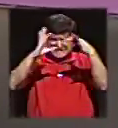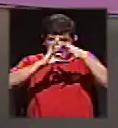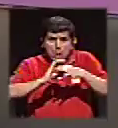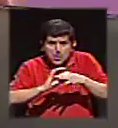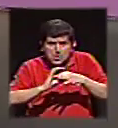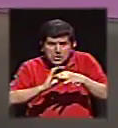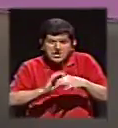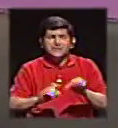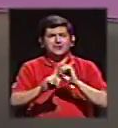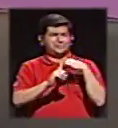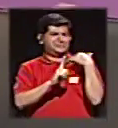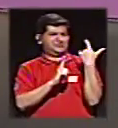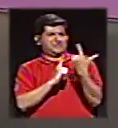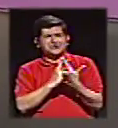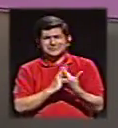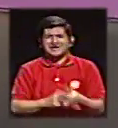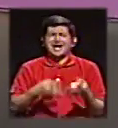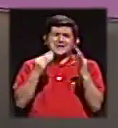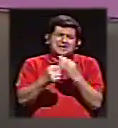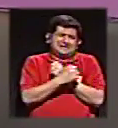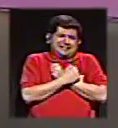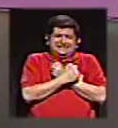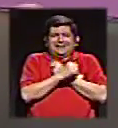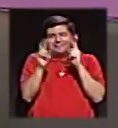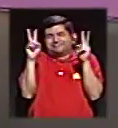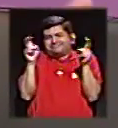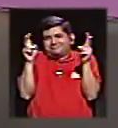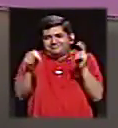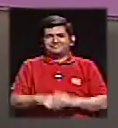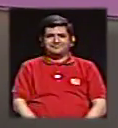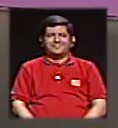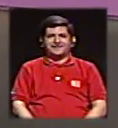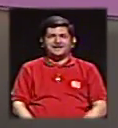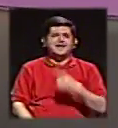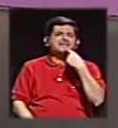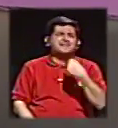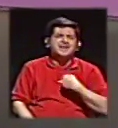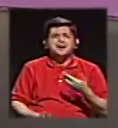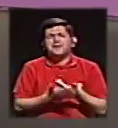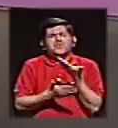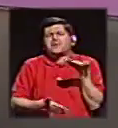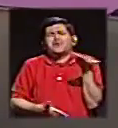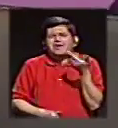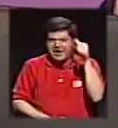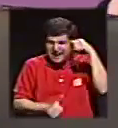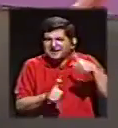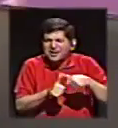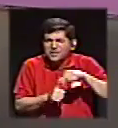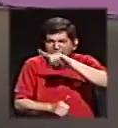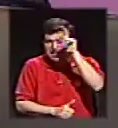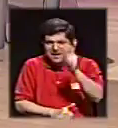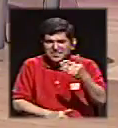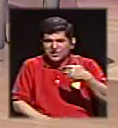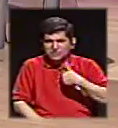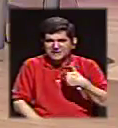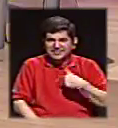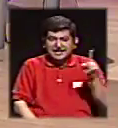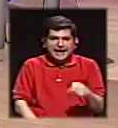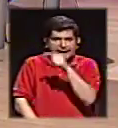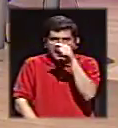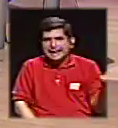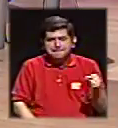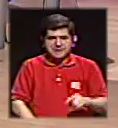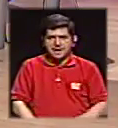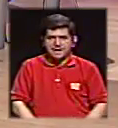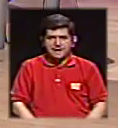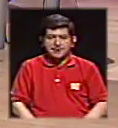en relaciones sociales, en quererse mucho, en cuénteme, cuénteme qué hay de nuevo, ¿se acuerda? Que era la pregunta que había que eliminar.